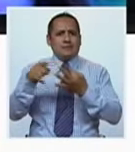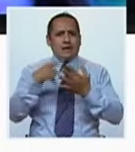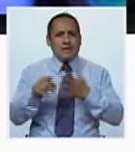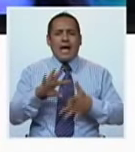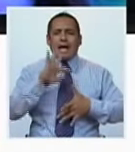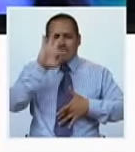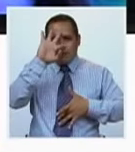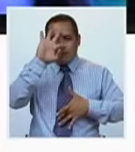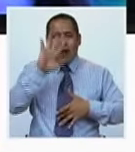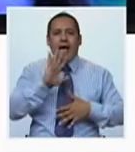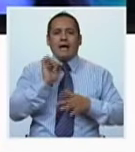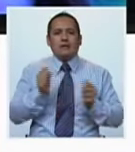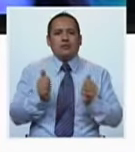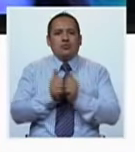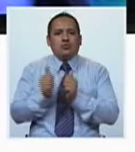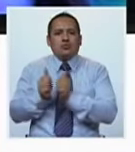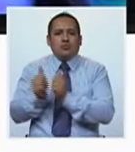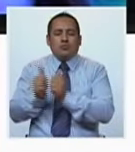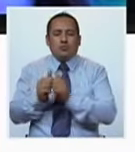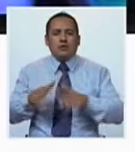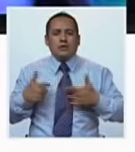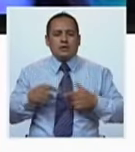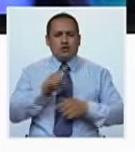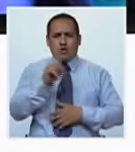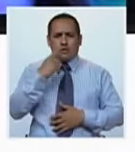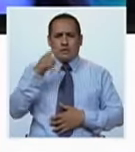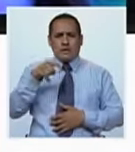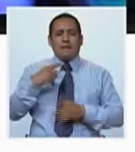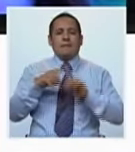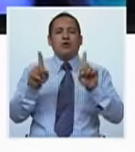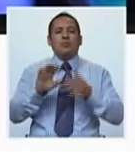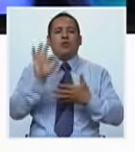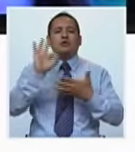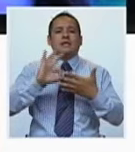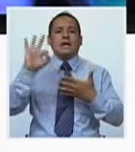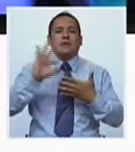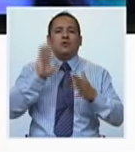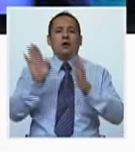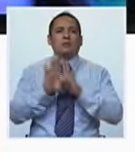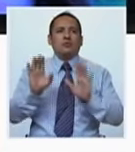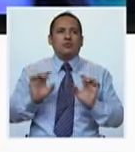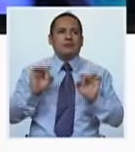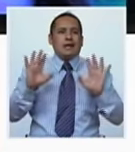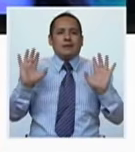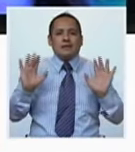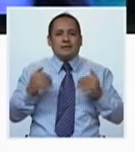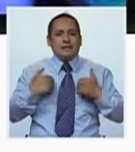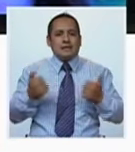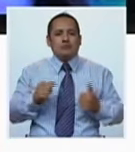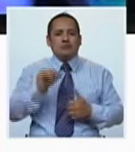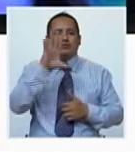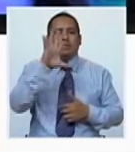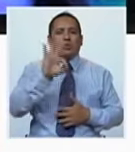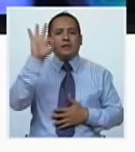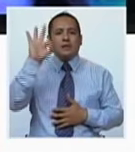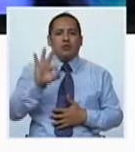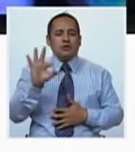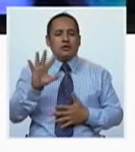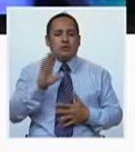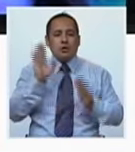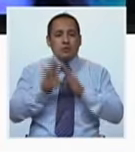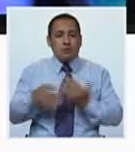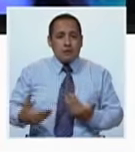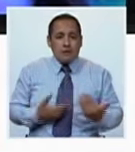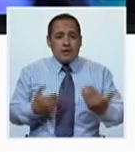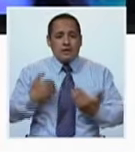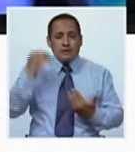patologías que se asocian, no necesariamente, pero sí en un porcentaje. O sea, pueden tener, de repente, el 50% de los